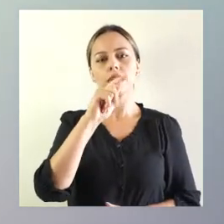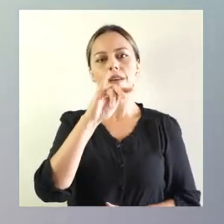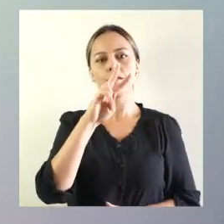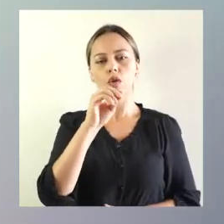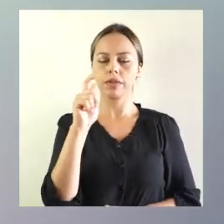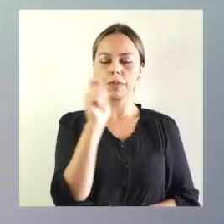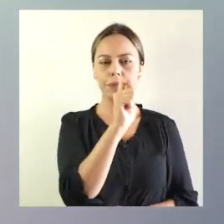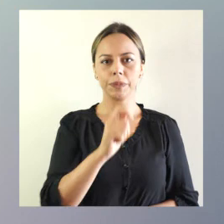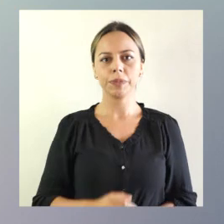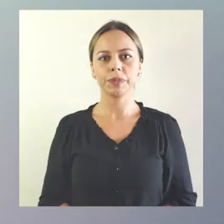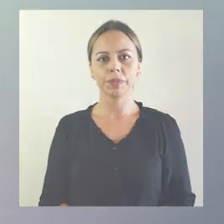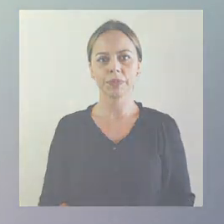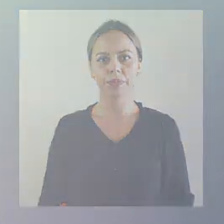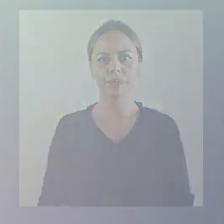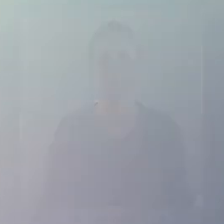de Tarapacá.